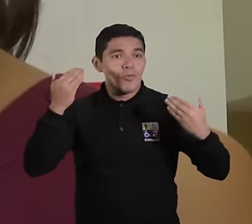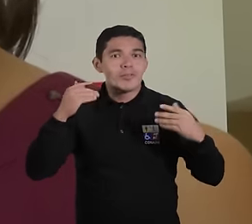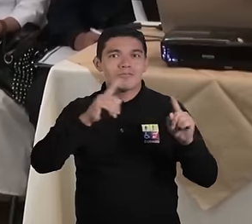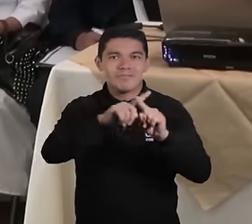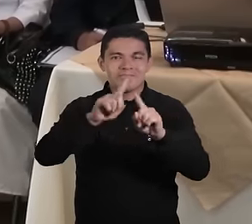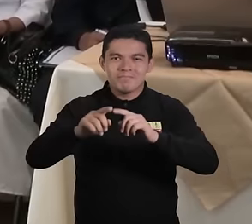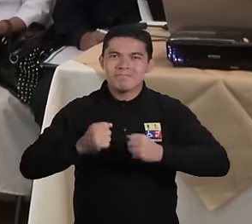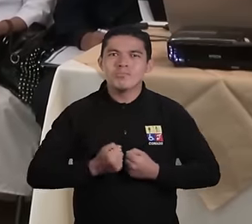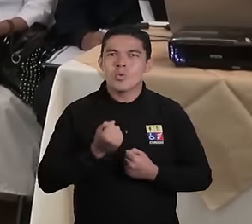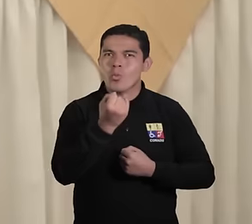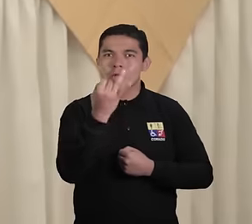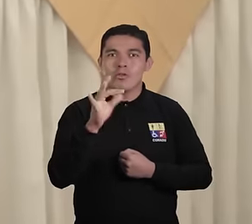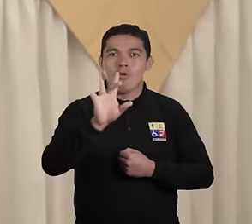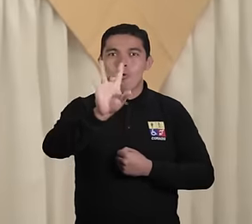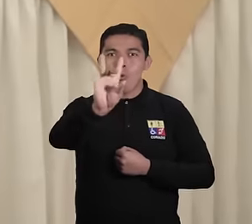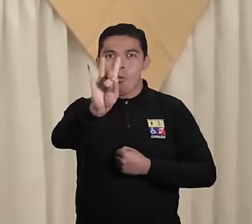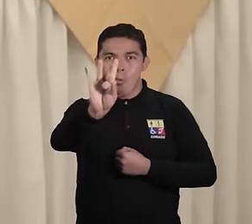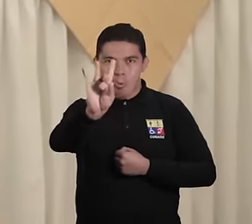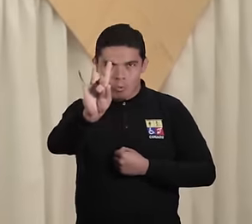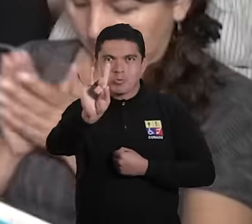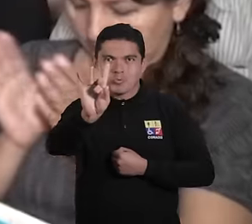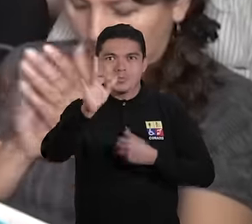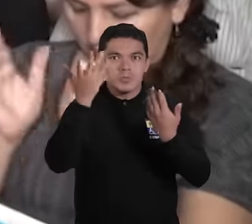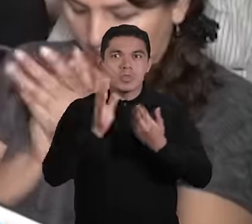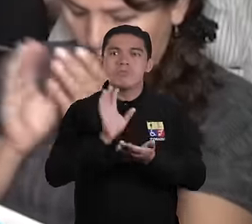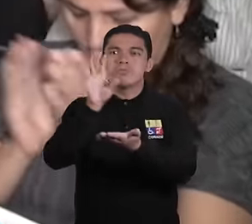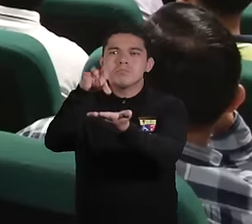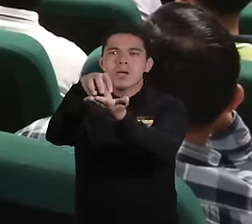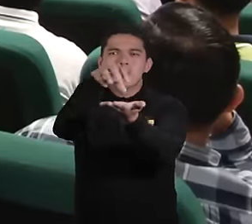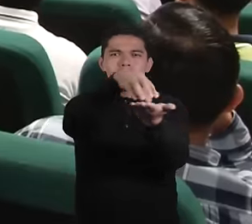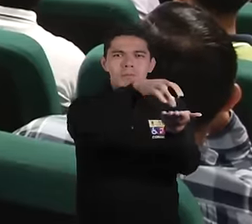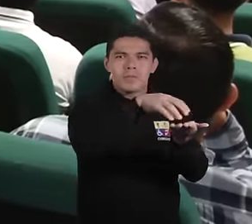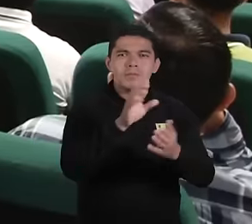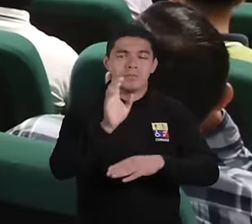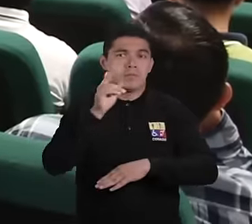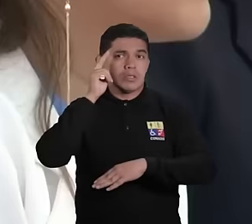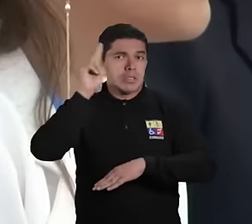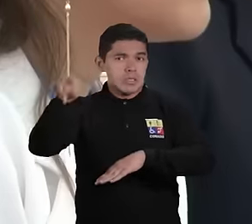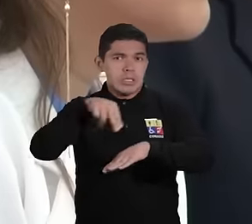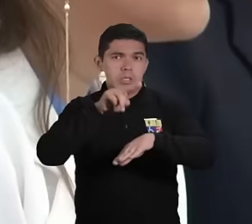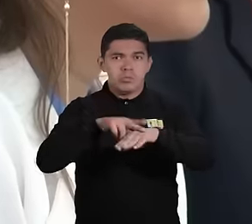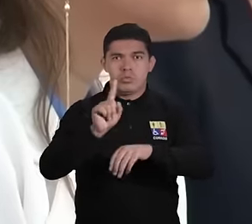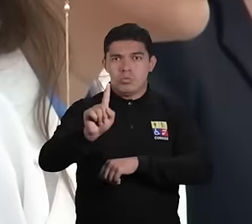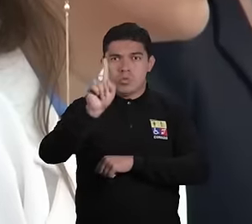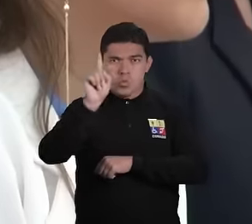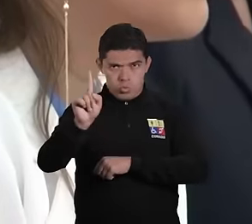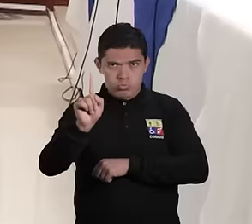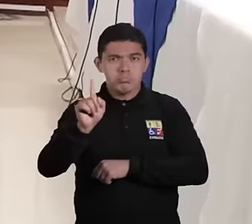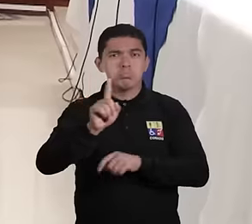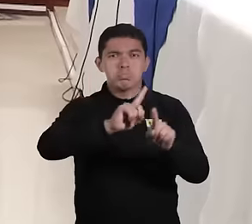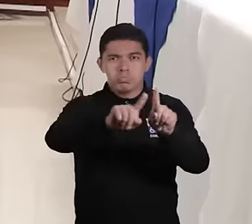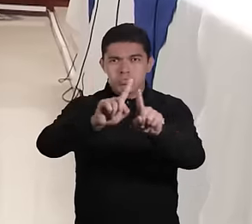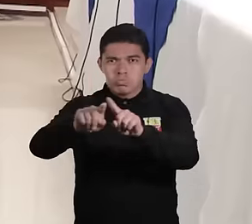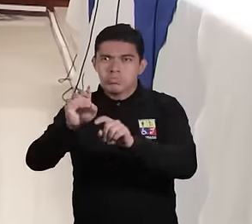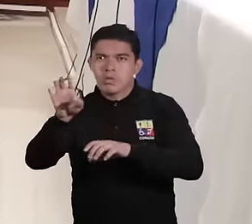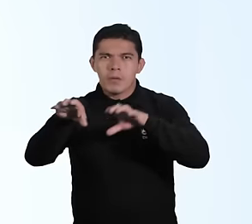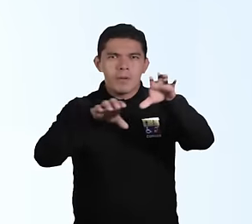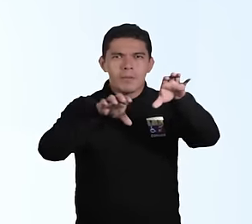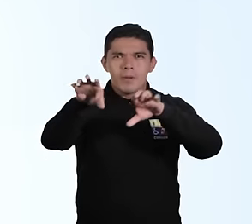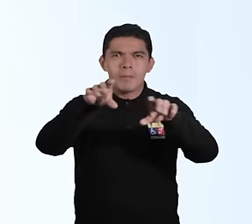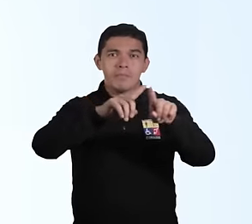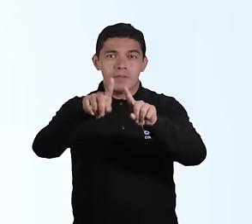y movimientos. Se realizó un total de ocho consejos consultivos territoriales y uno nacional en las ciudades que fueron sede del evento,